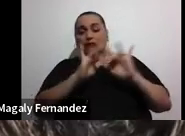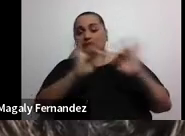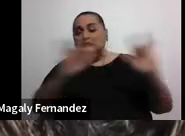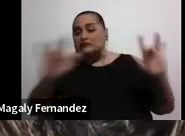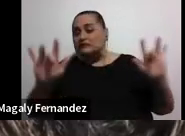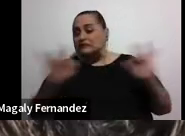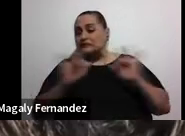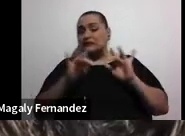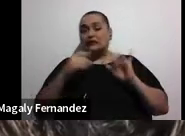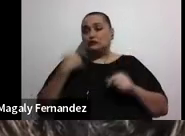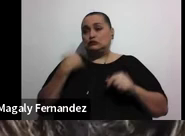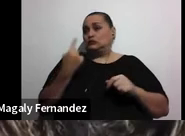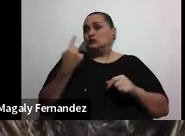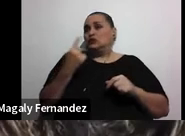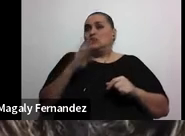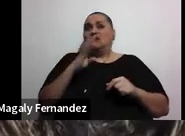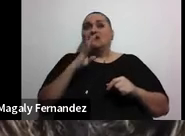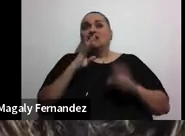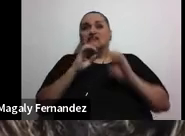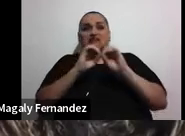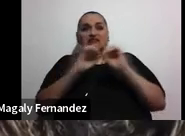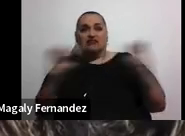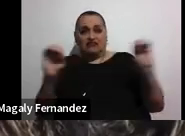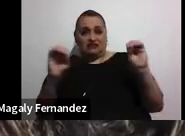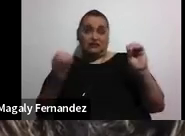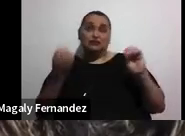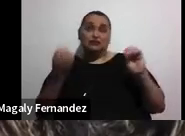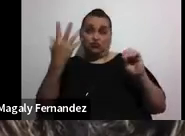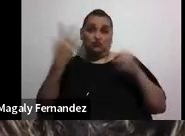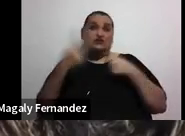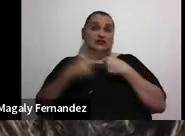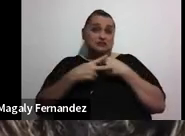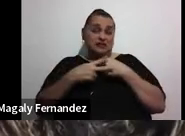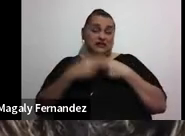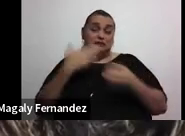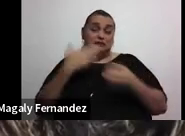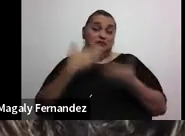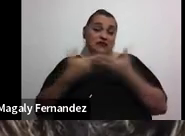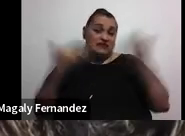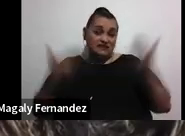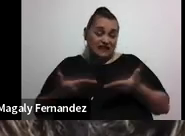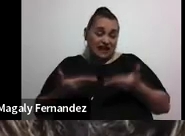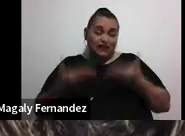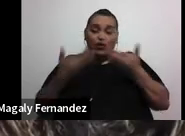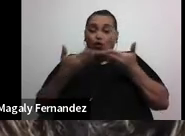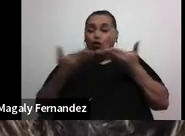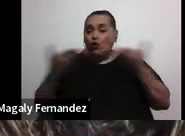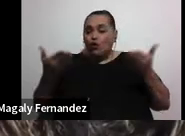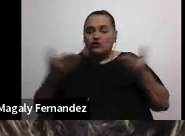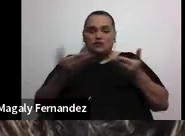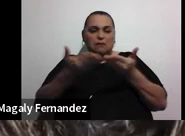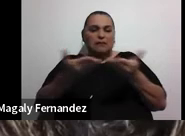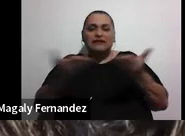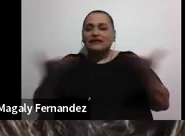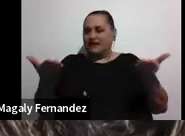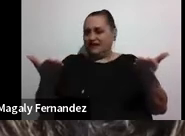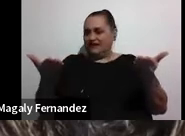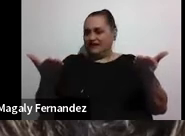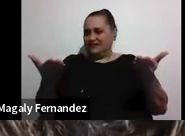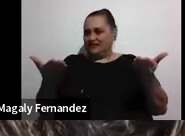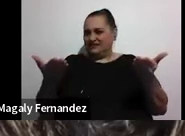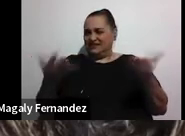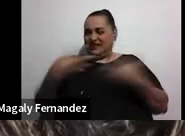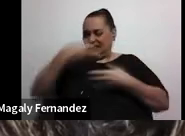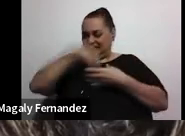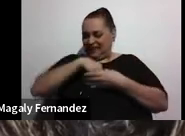nadie con quien hablar. Muchas veces asociamos el bienestar, insisto, a cosas muy materiales, o muy internas, pero